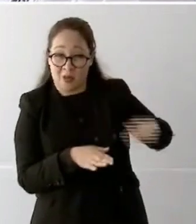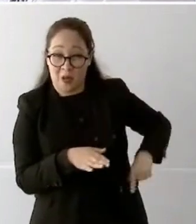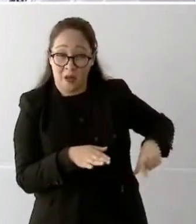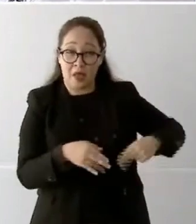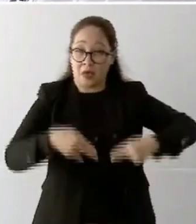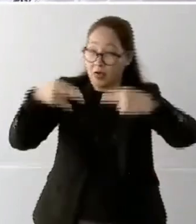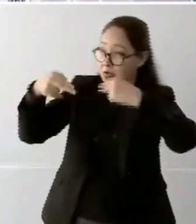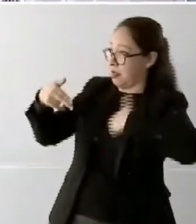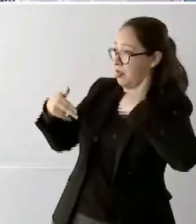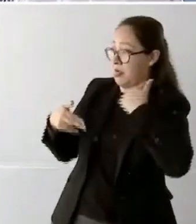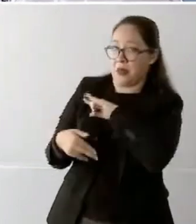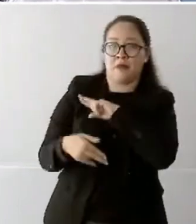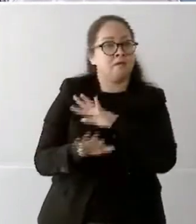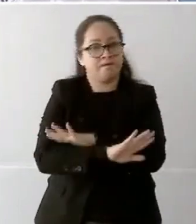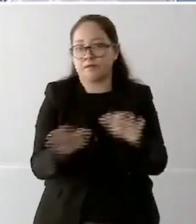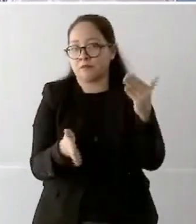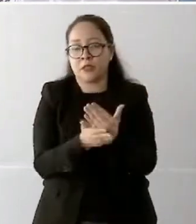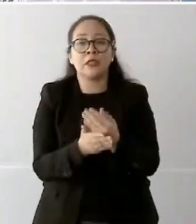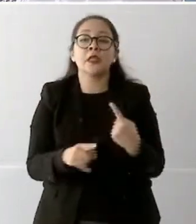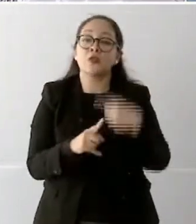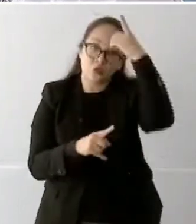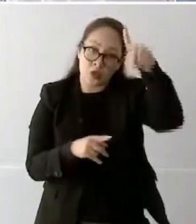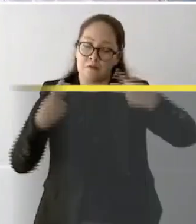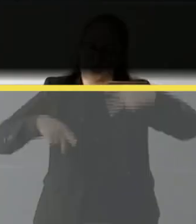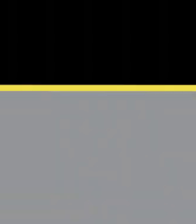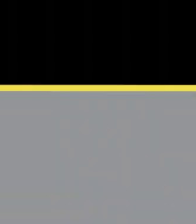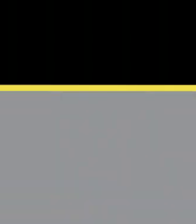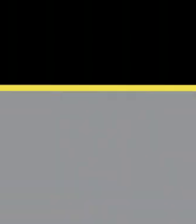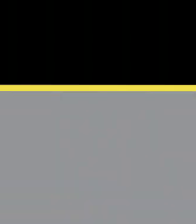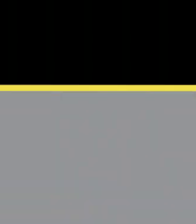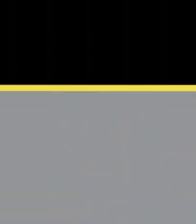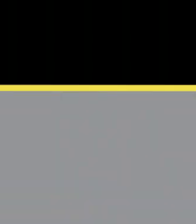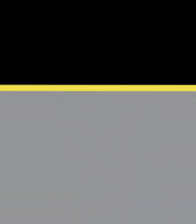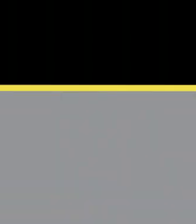neoporfirista. Lo de México es de los mexicanos. Muchas gracias.